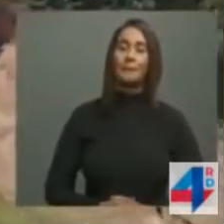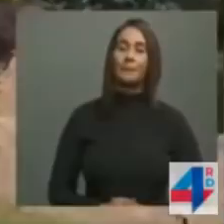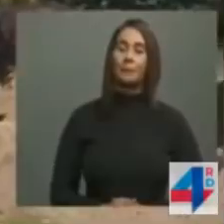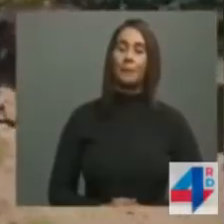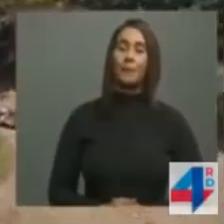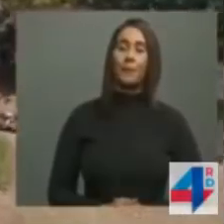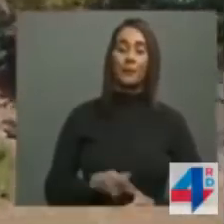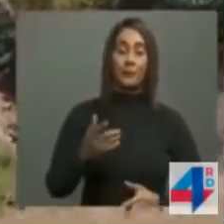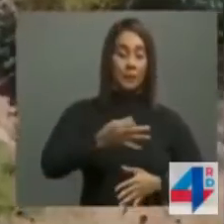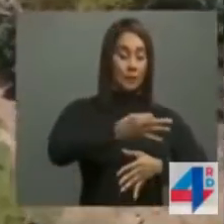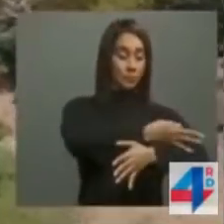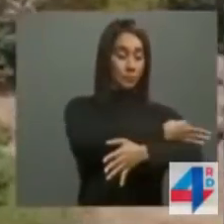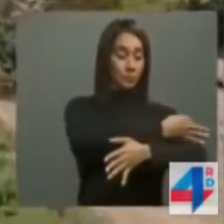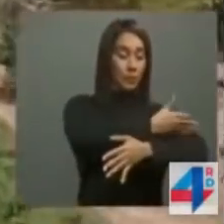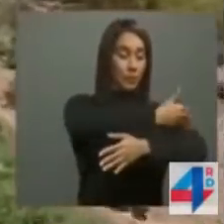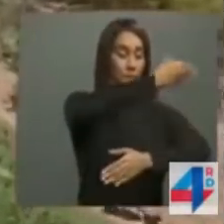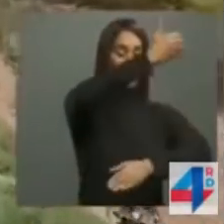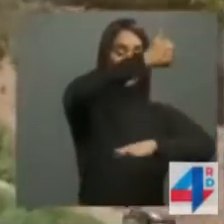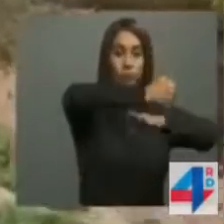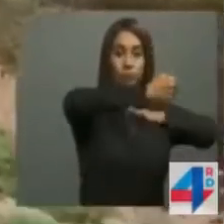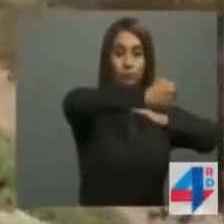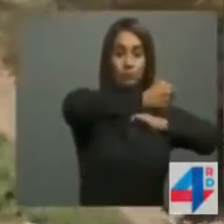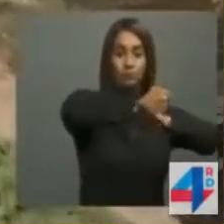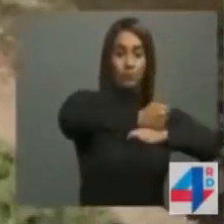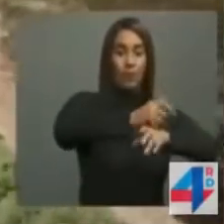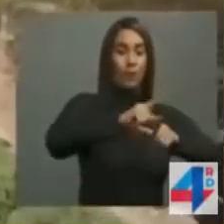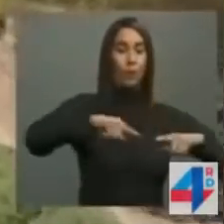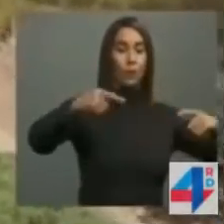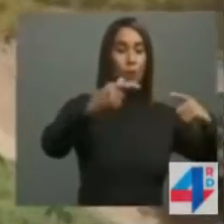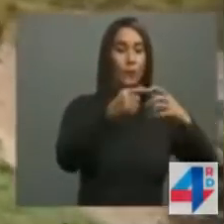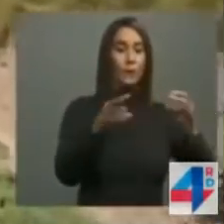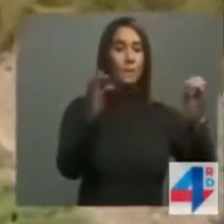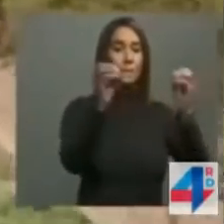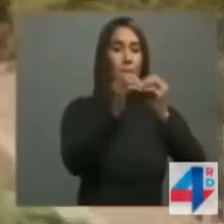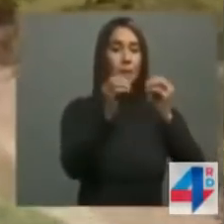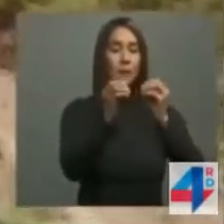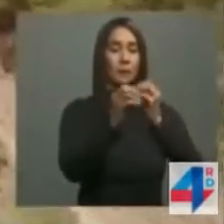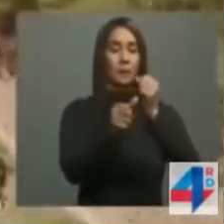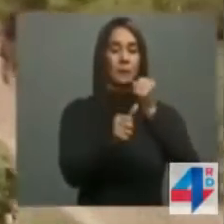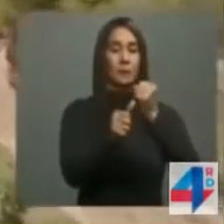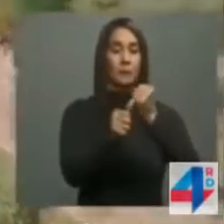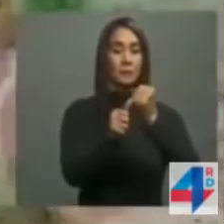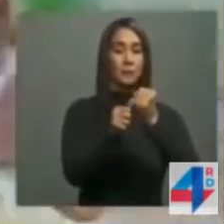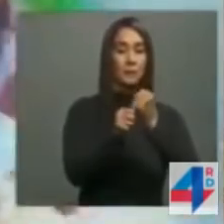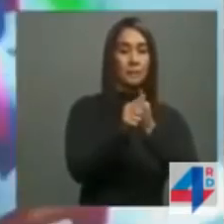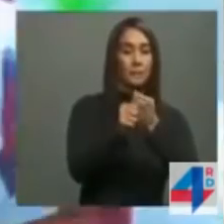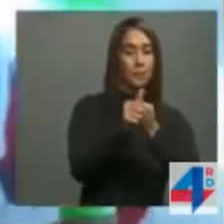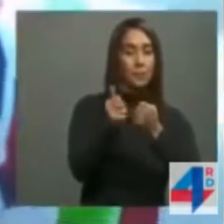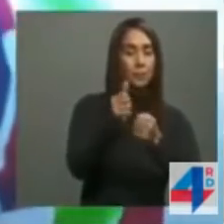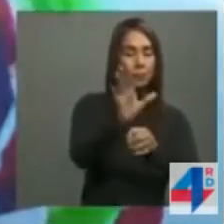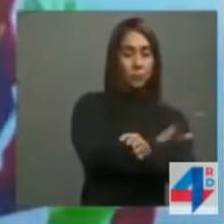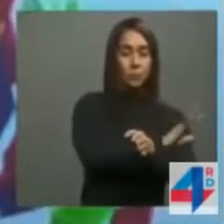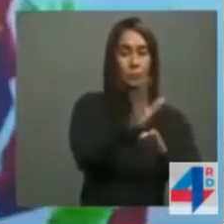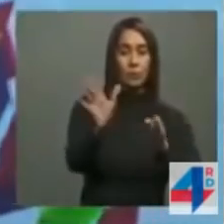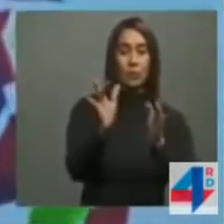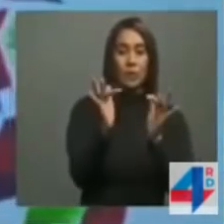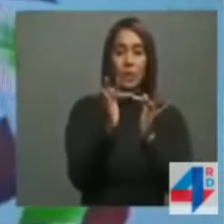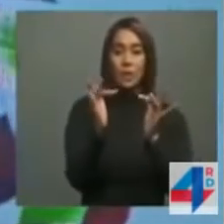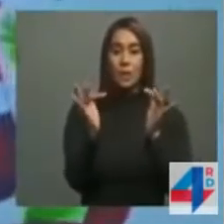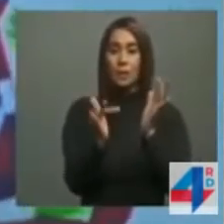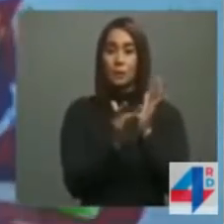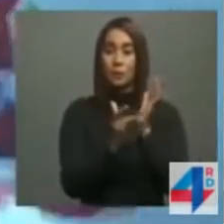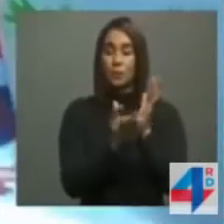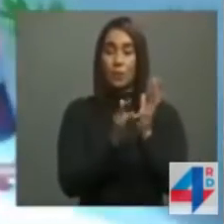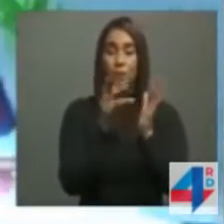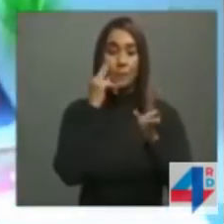Será una verja física en los lugares más críticos para la seguridad en la frontera y contará con dispositivos tecnológicos para